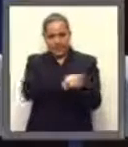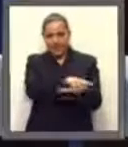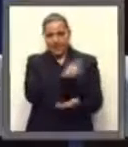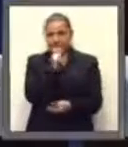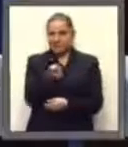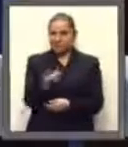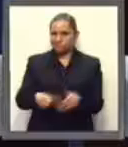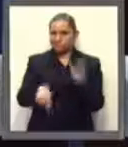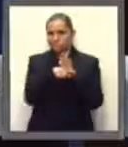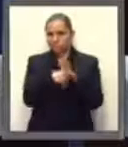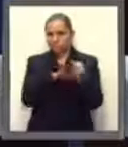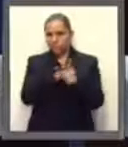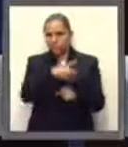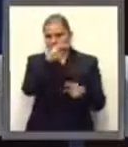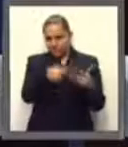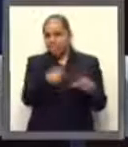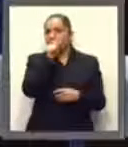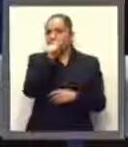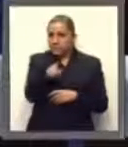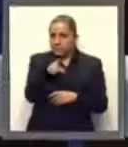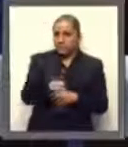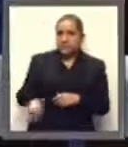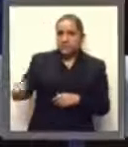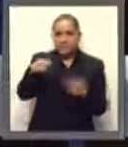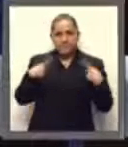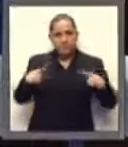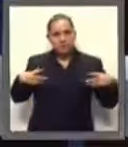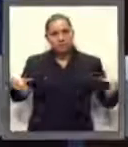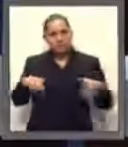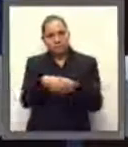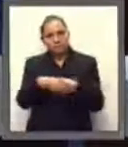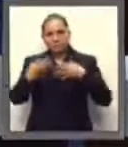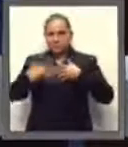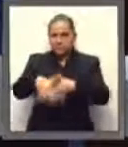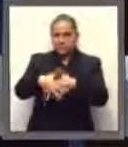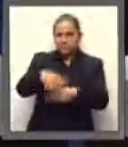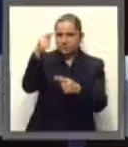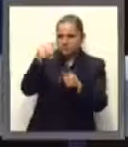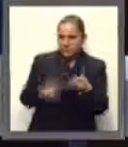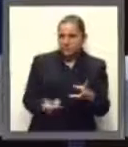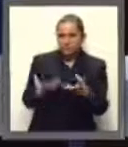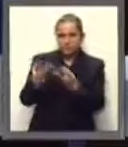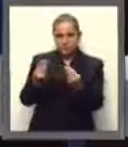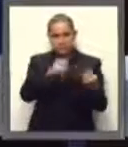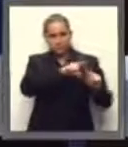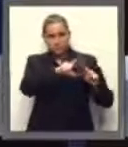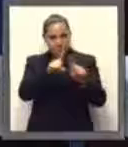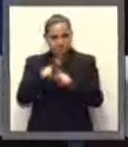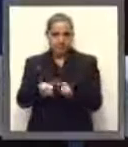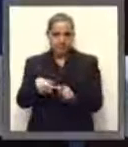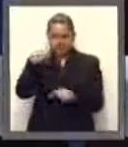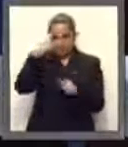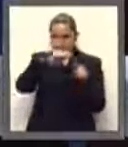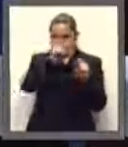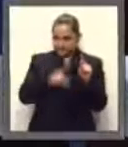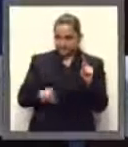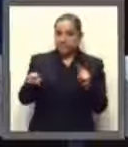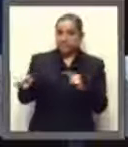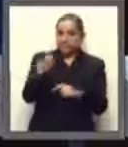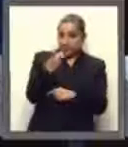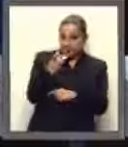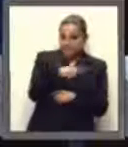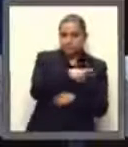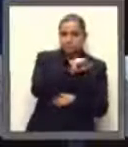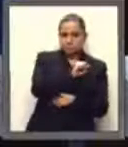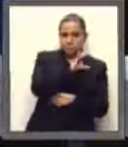tiempo que llevaron a cabo movilizaciones sociales a lo largo del país, actos que motivaron que la Suprema Corte de Justicia de la